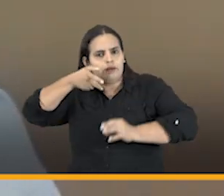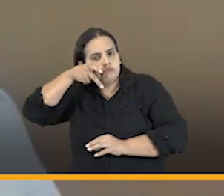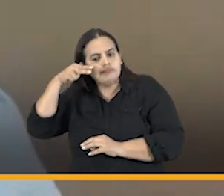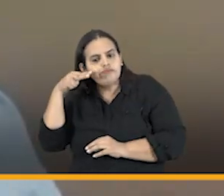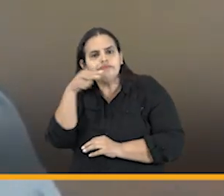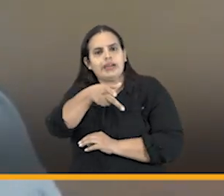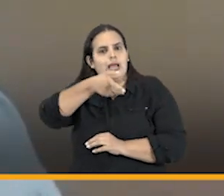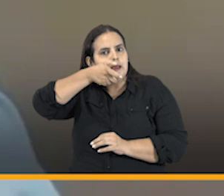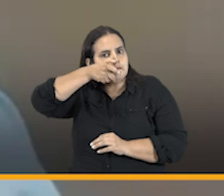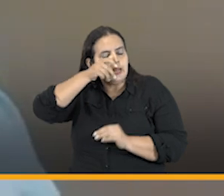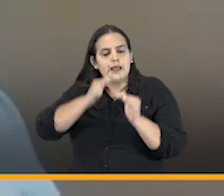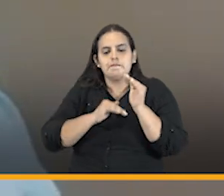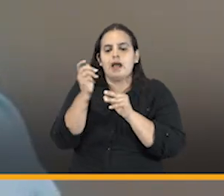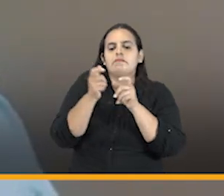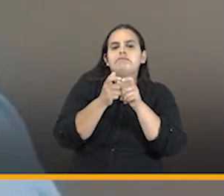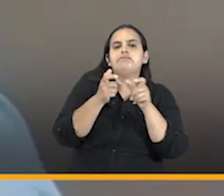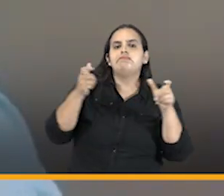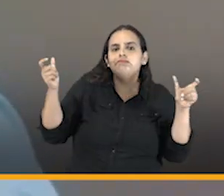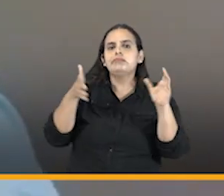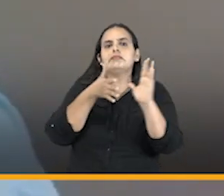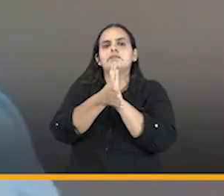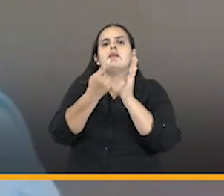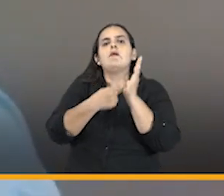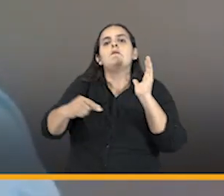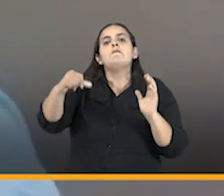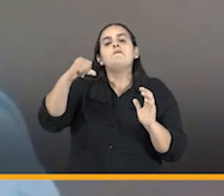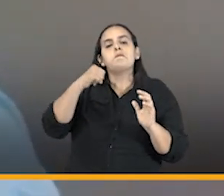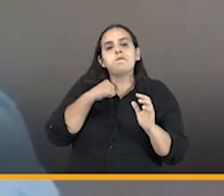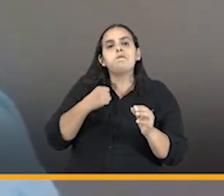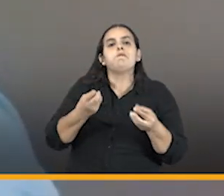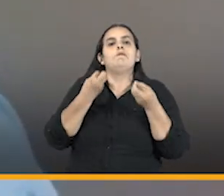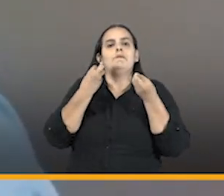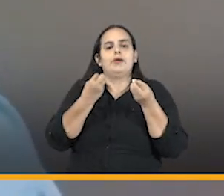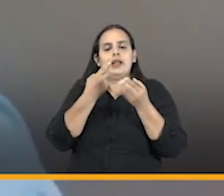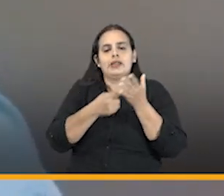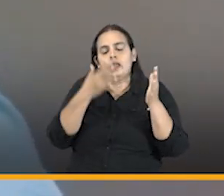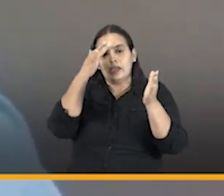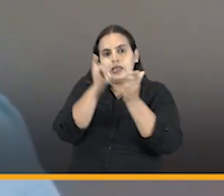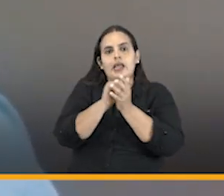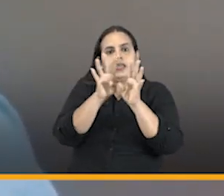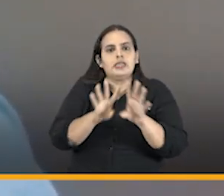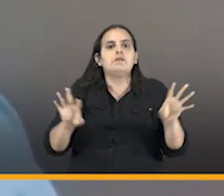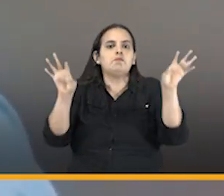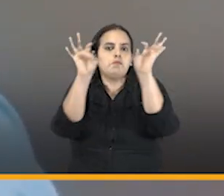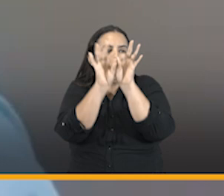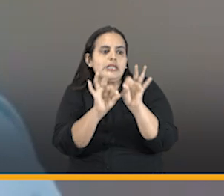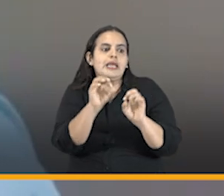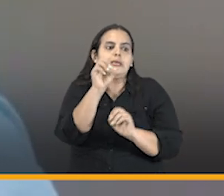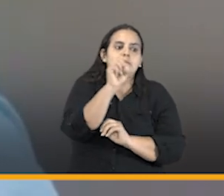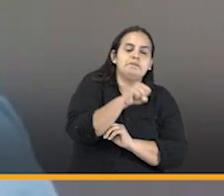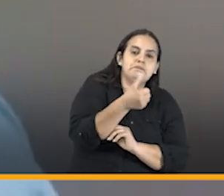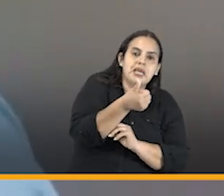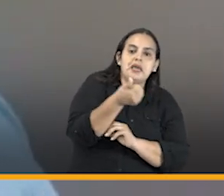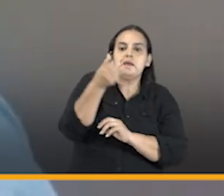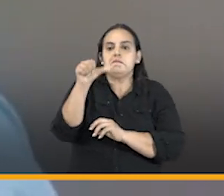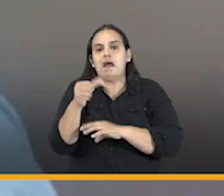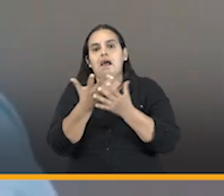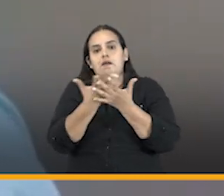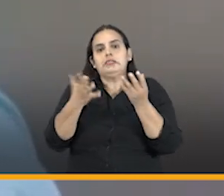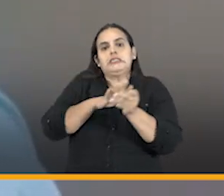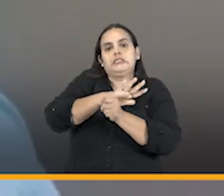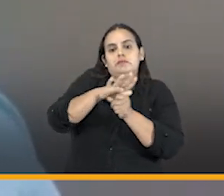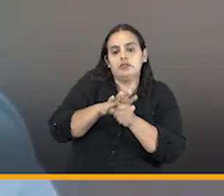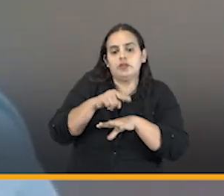cosas pues con una perspectiva más amplia ellos tienen que considerar ventajas desventajas y limitaciones de ciertas